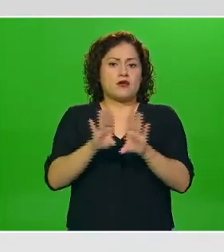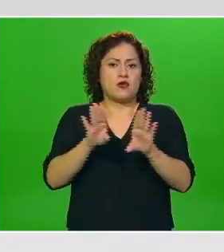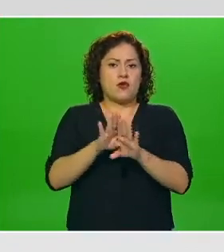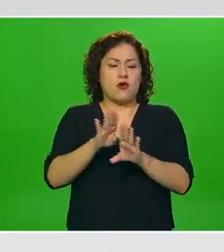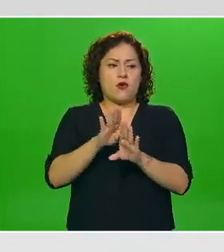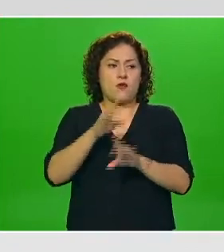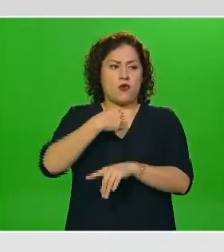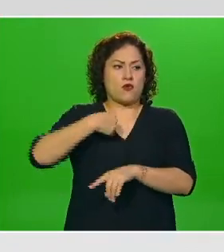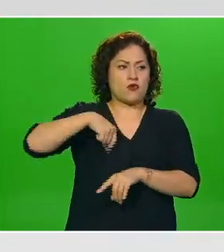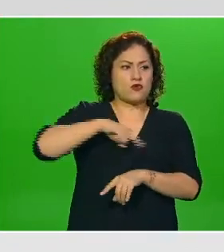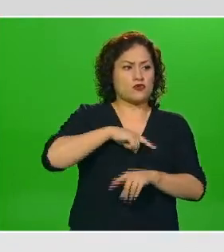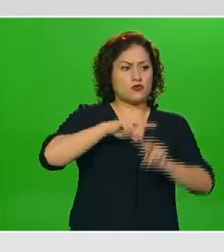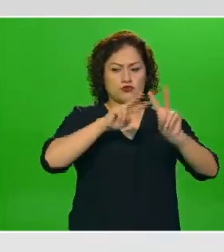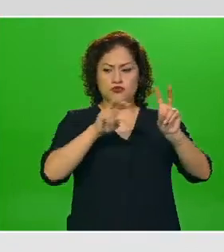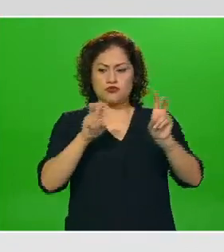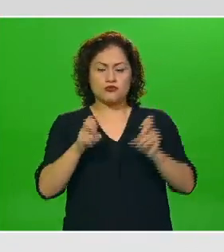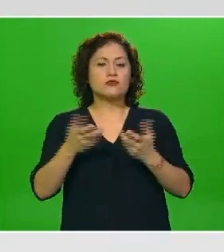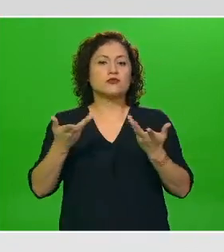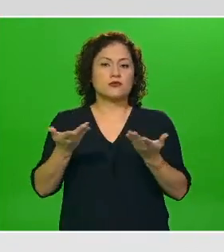nuestro